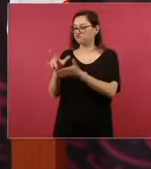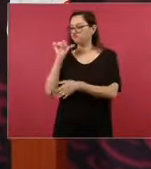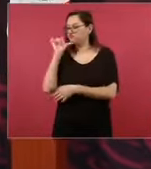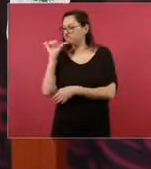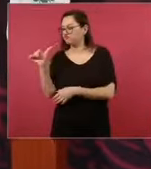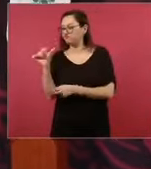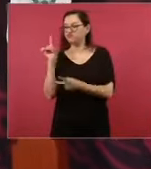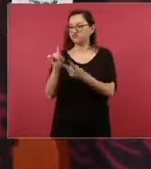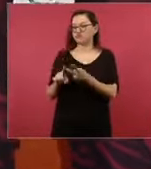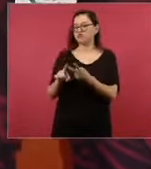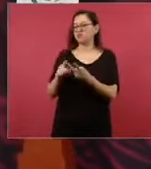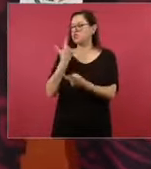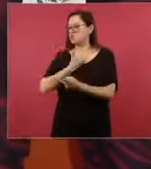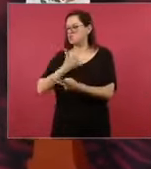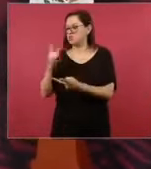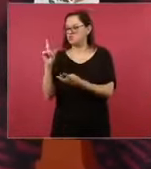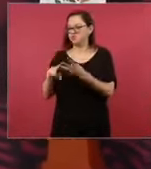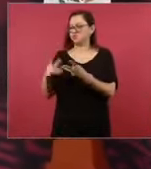les caigo mal.